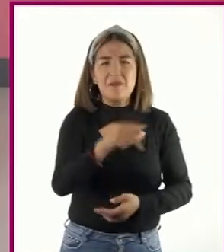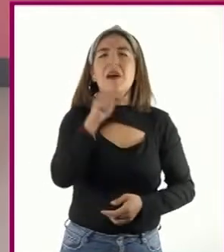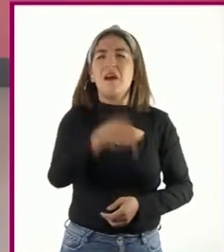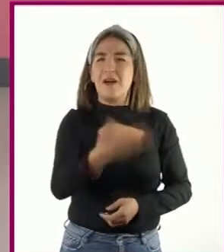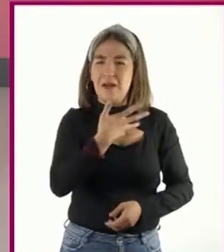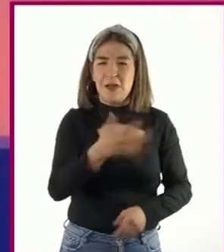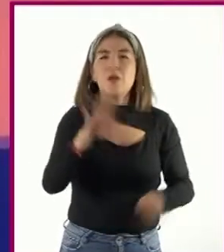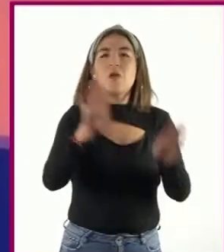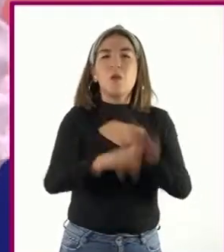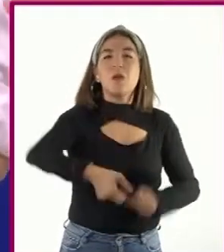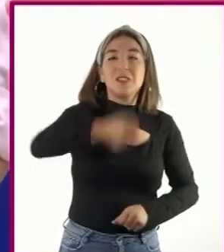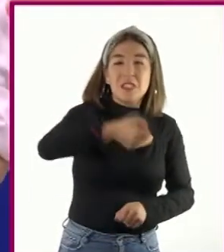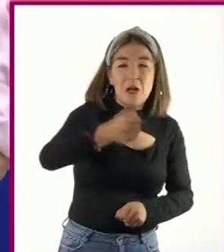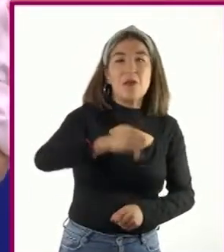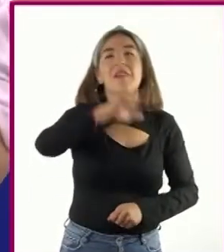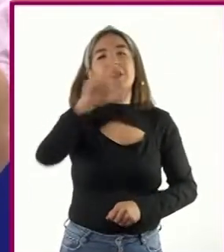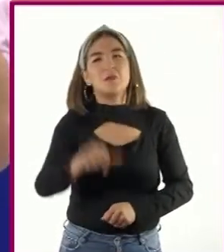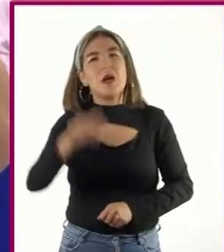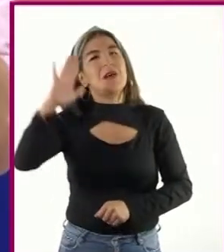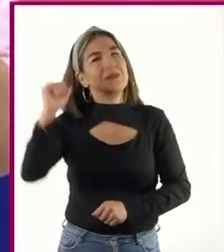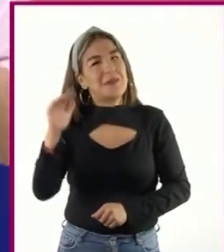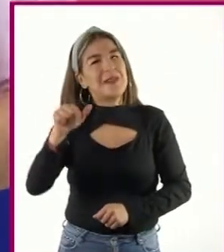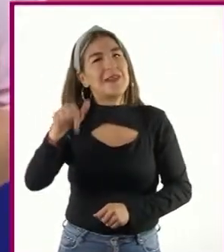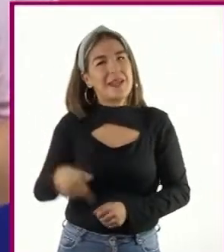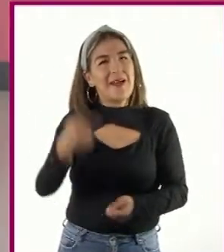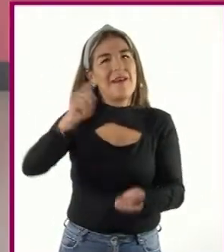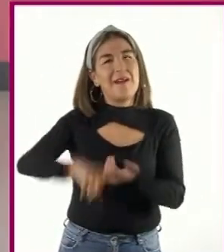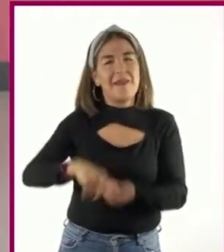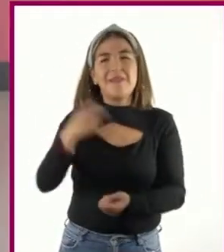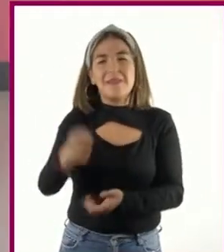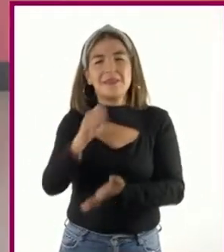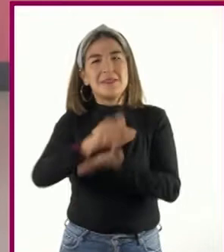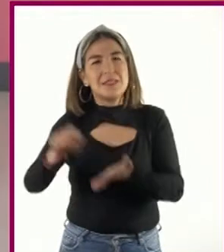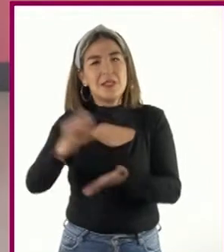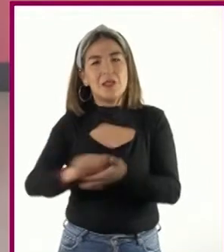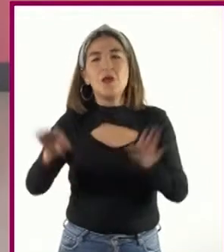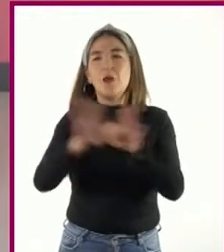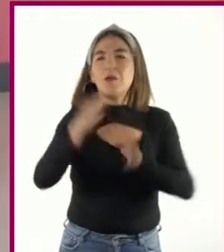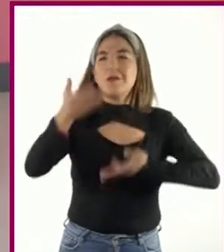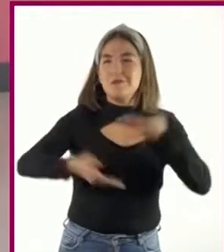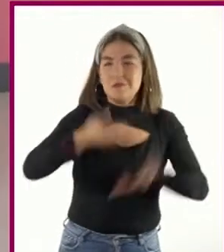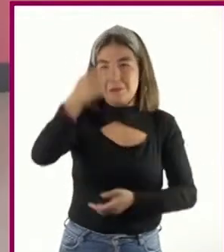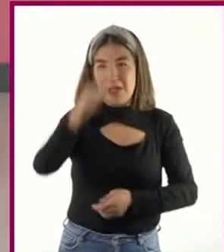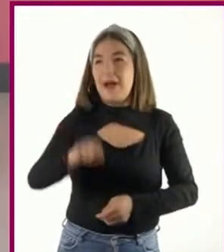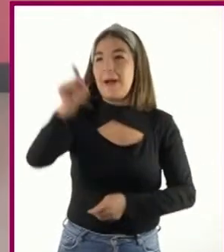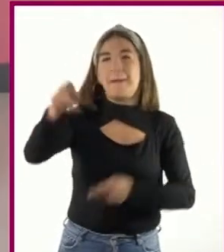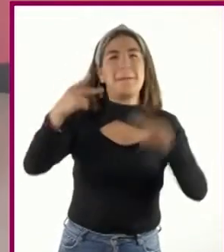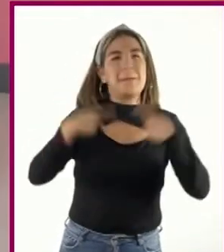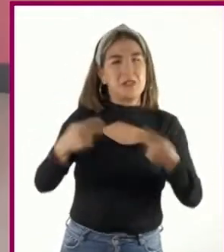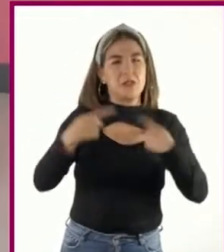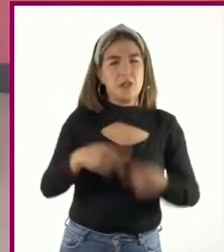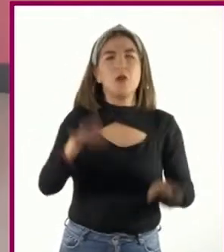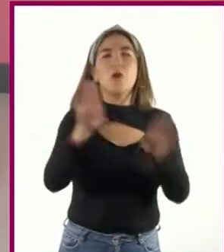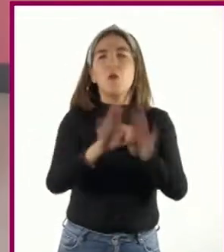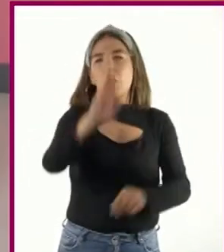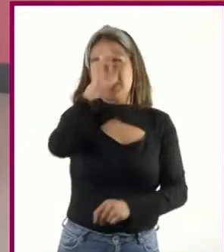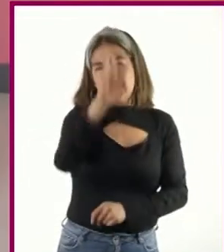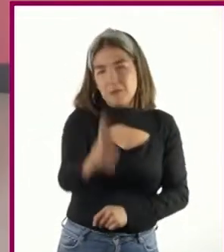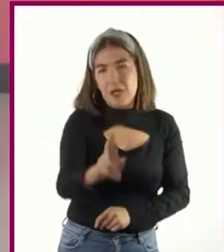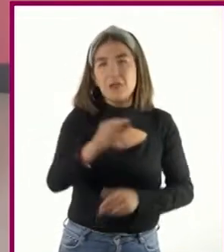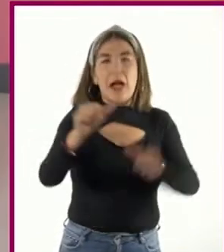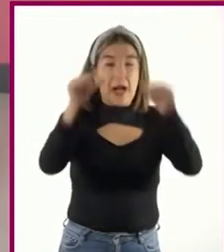al saludar y despedirnos da cierto tipo de sensación a nuestro destinatario. Puede ser de respeto,